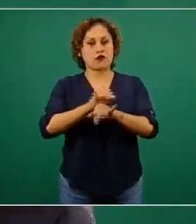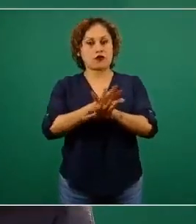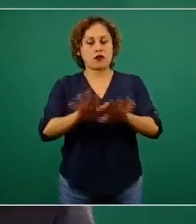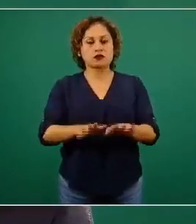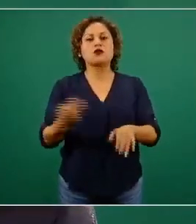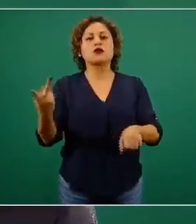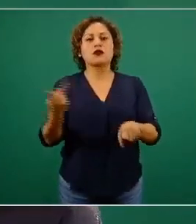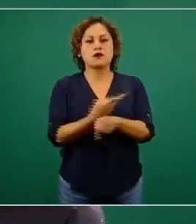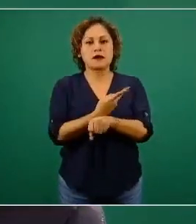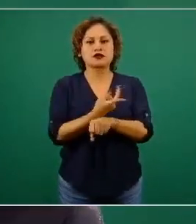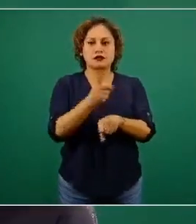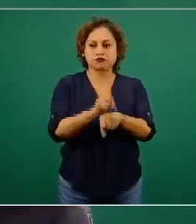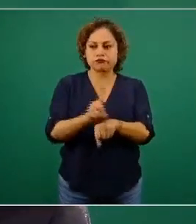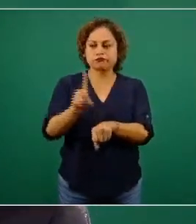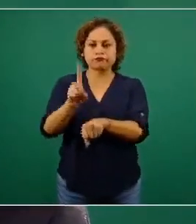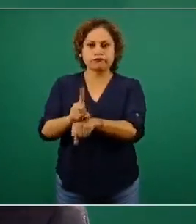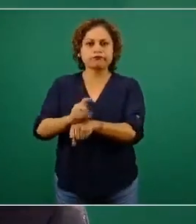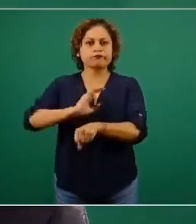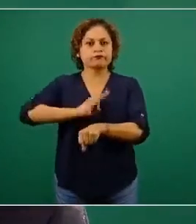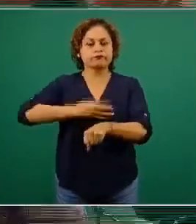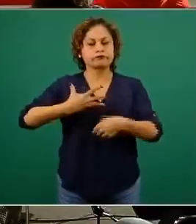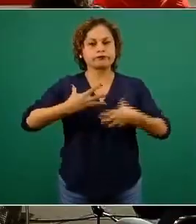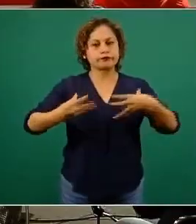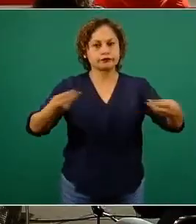y también el avance de la vacunación. Gracias.